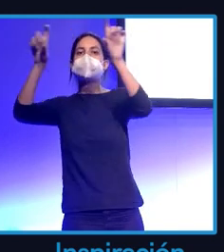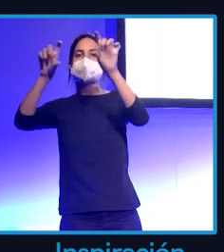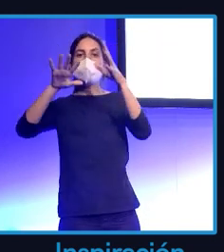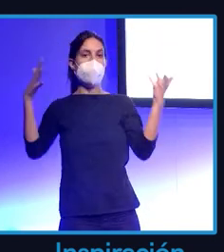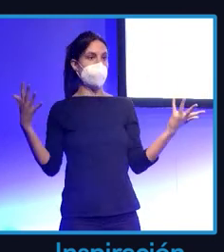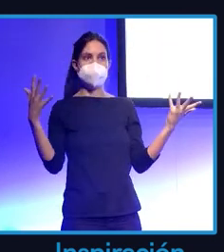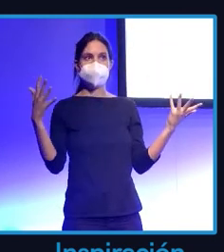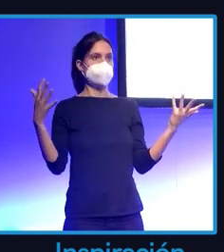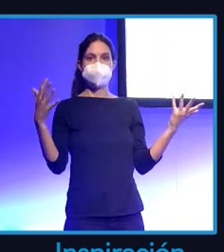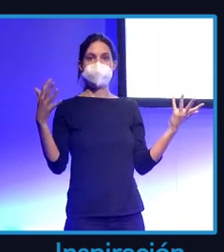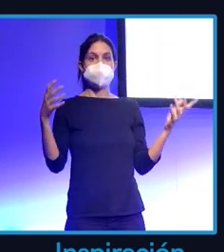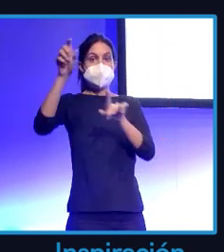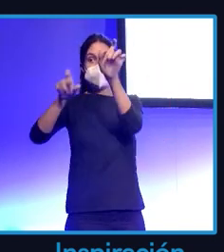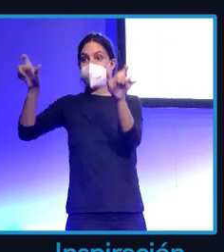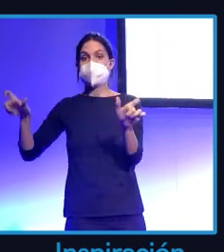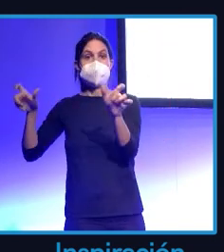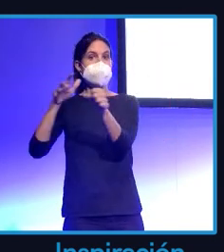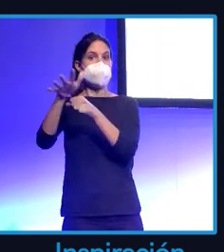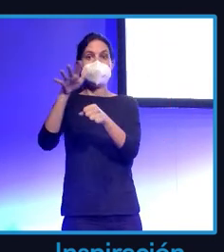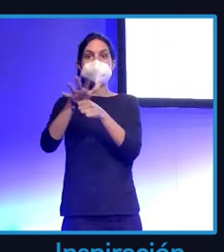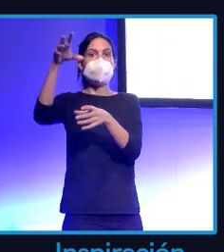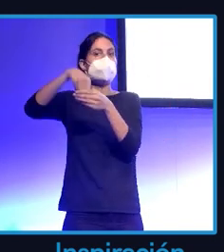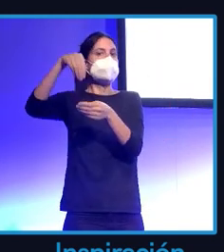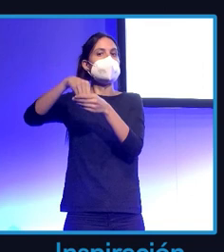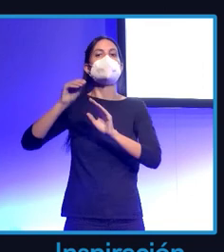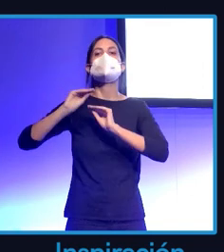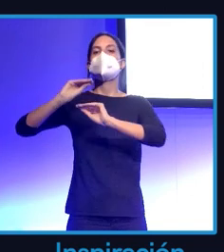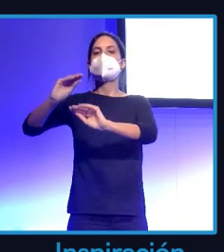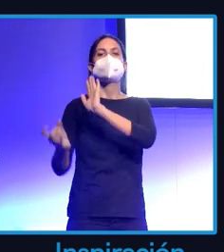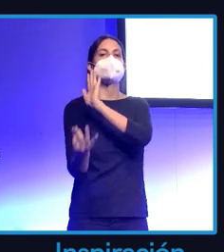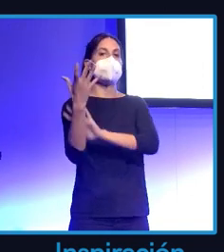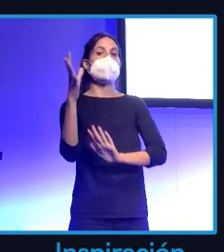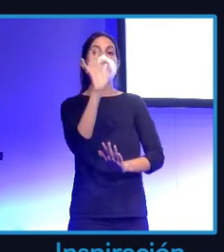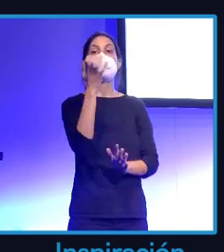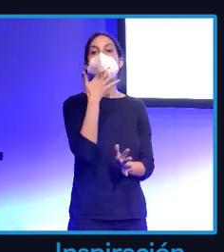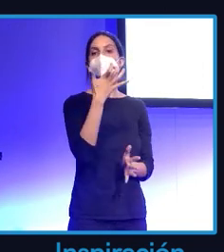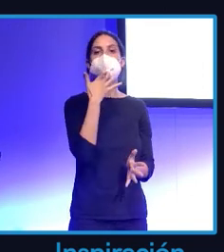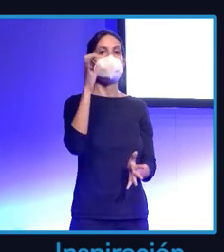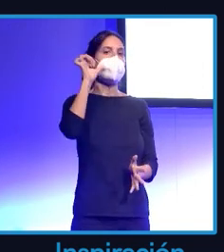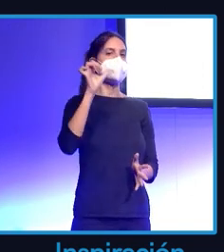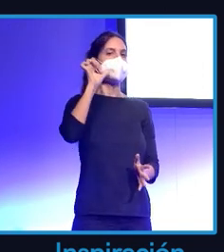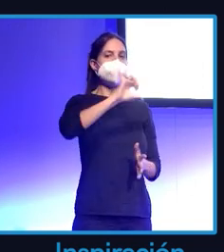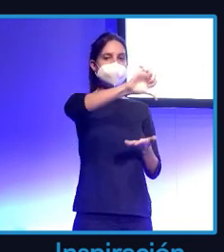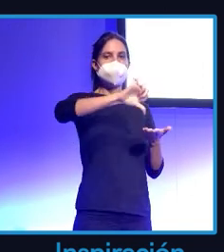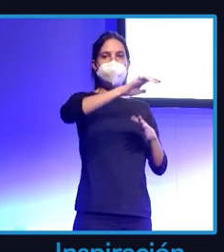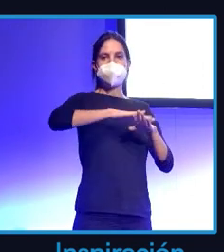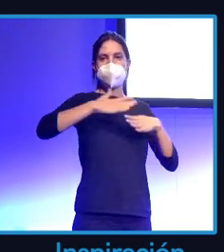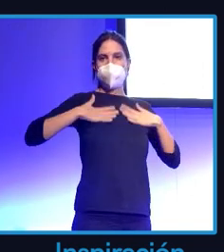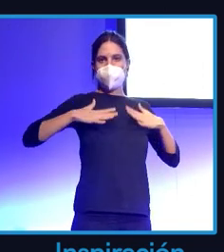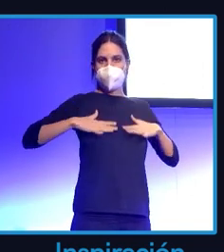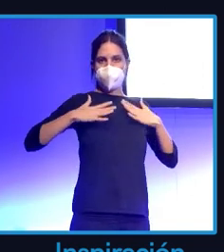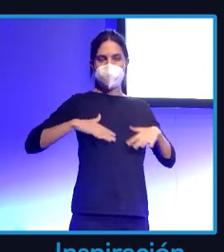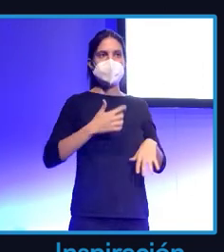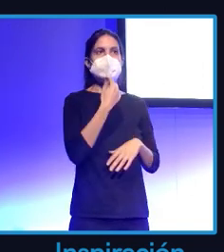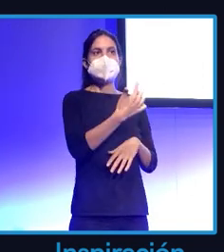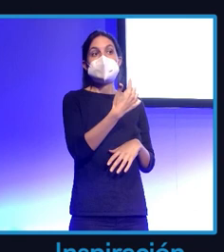crear su propio contenido. O sea, vuelvo a una marca de aceites para el cuerpo, ¿no? Dicen, oye, vamos a